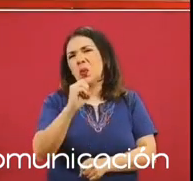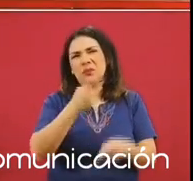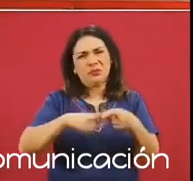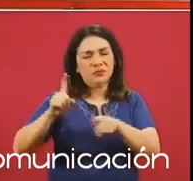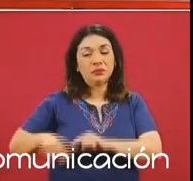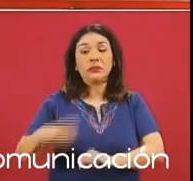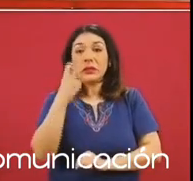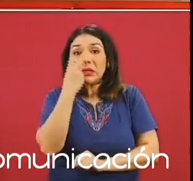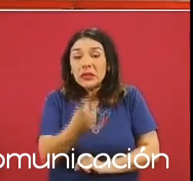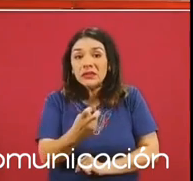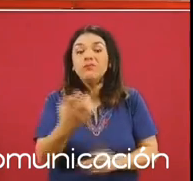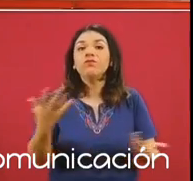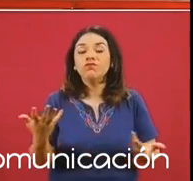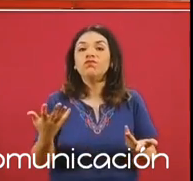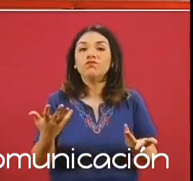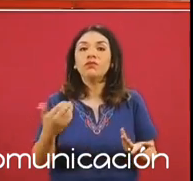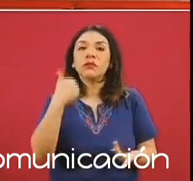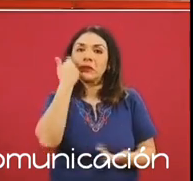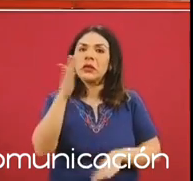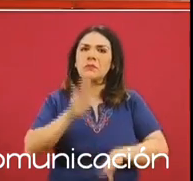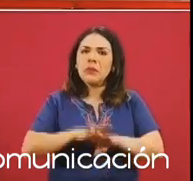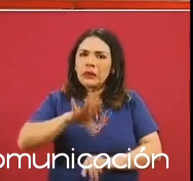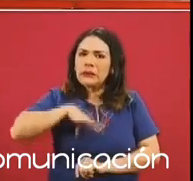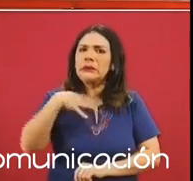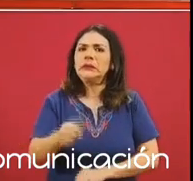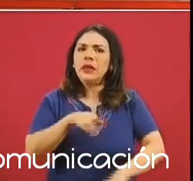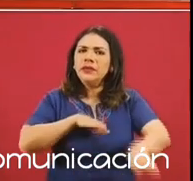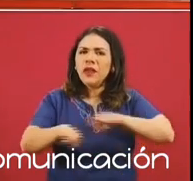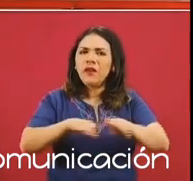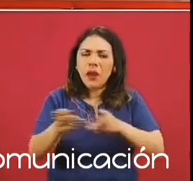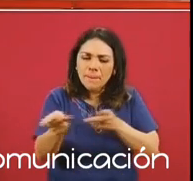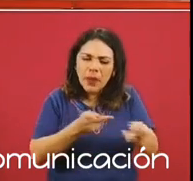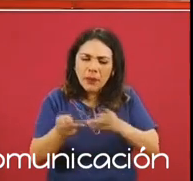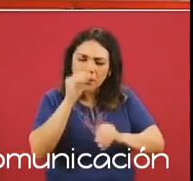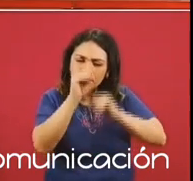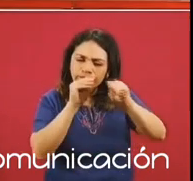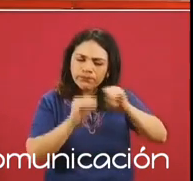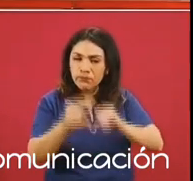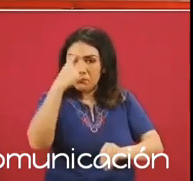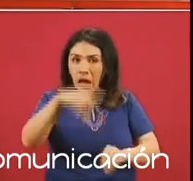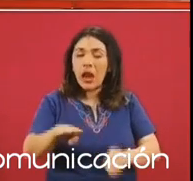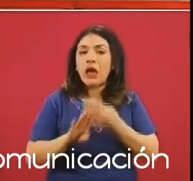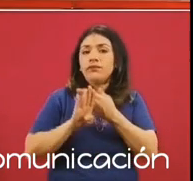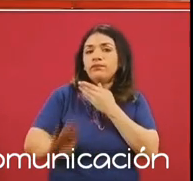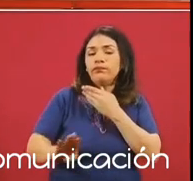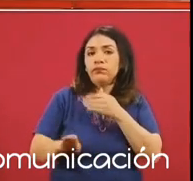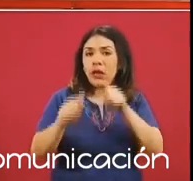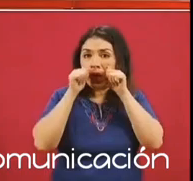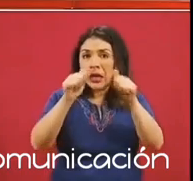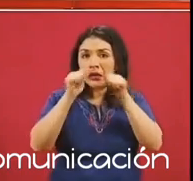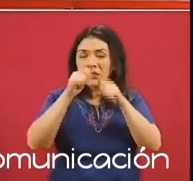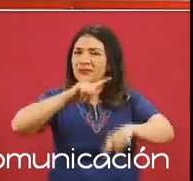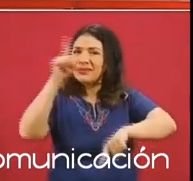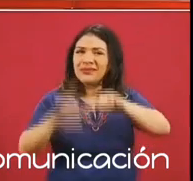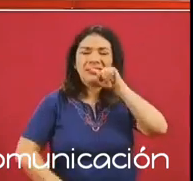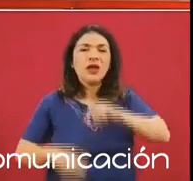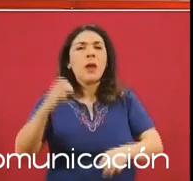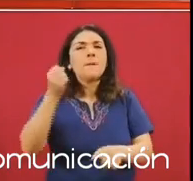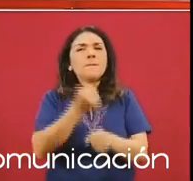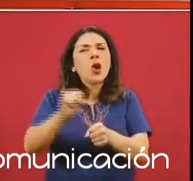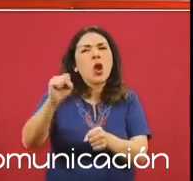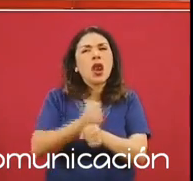Y en ese sentido se trabajó un protocolo para la prevención, atención y erradicación de la violencia